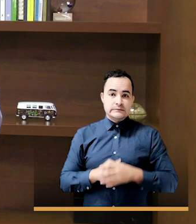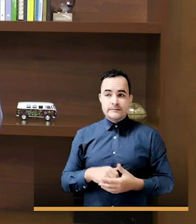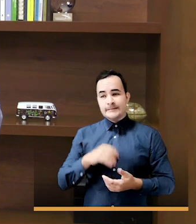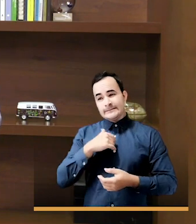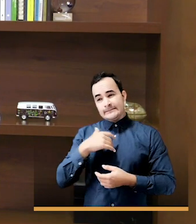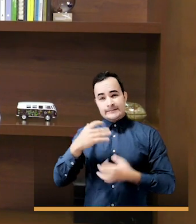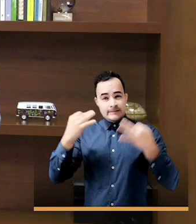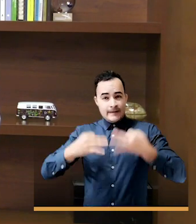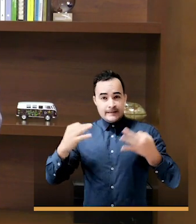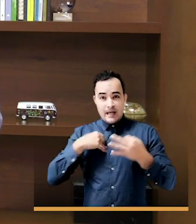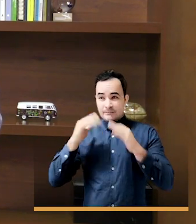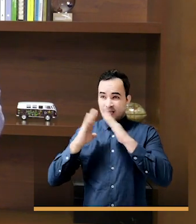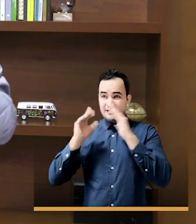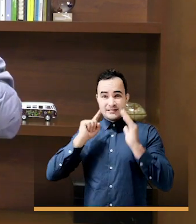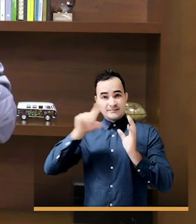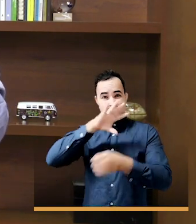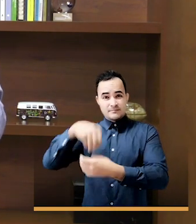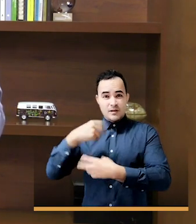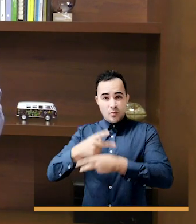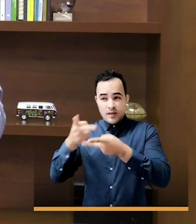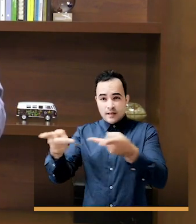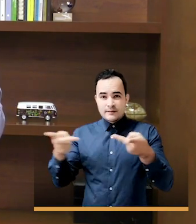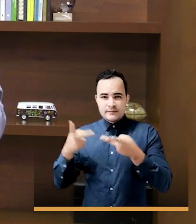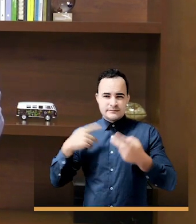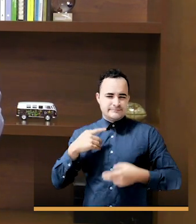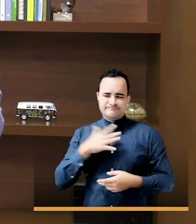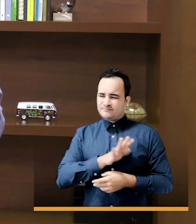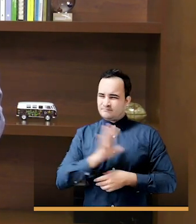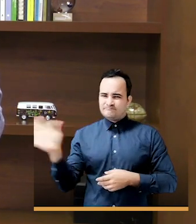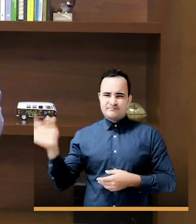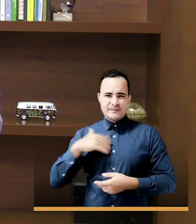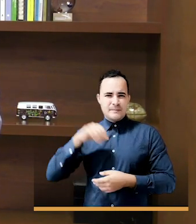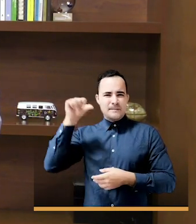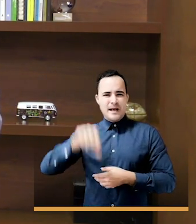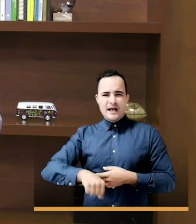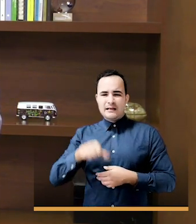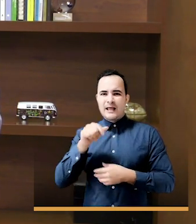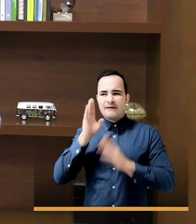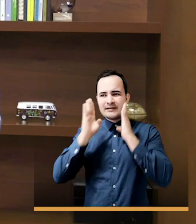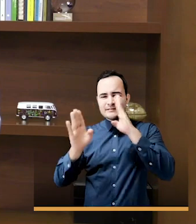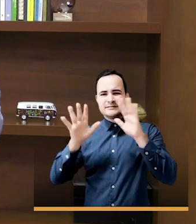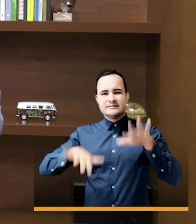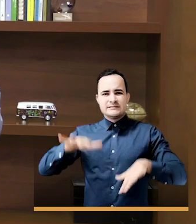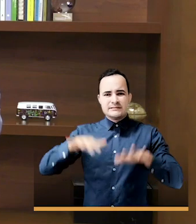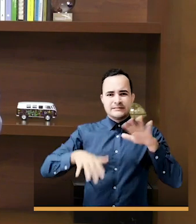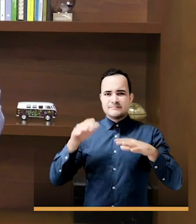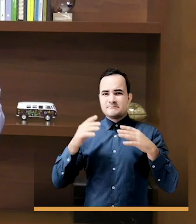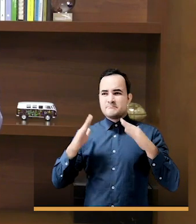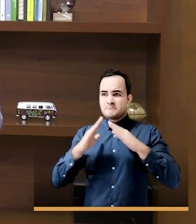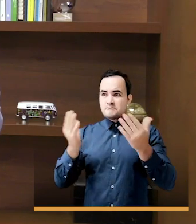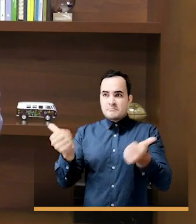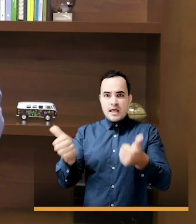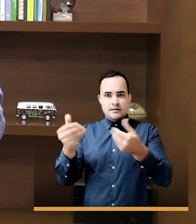condiciones deplorables, en unas condiciones de mucha vulnerabilidad y vulneración de sus derechos, de techo, de alimentación, de